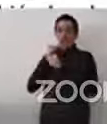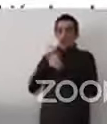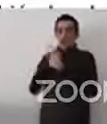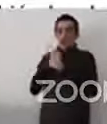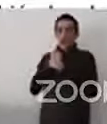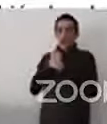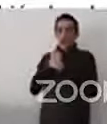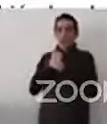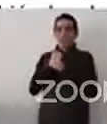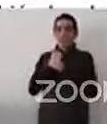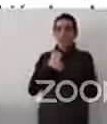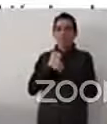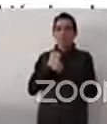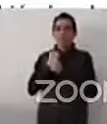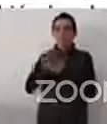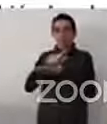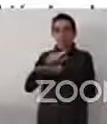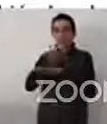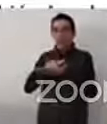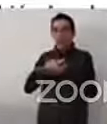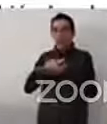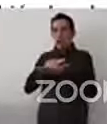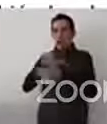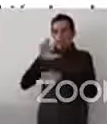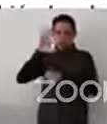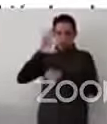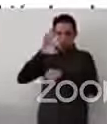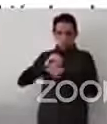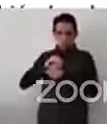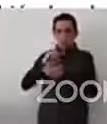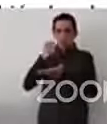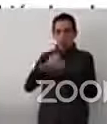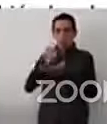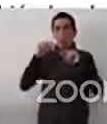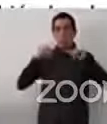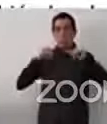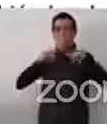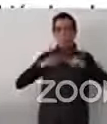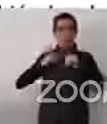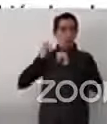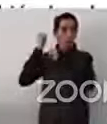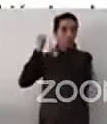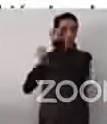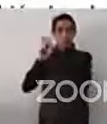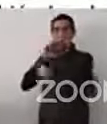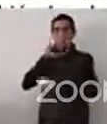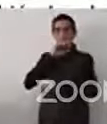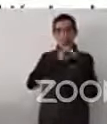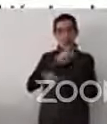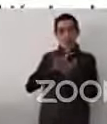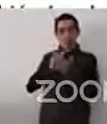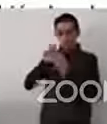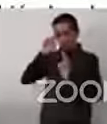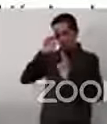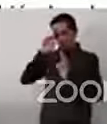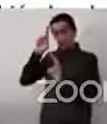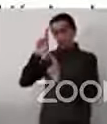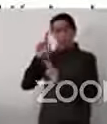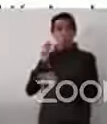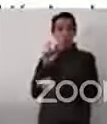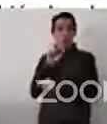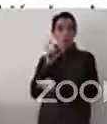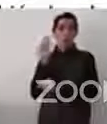derechos a personas afrodescendientes, quienes estaban, digamos, protegidos por el derecho antidiscriminatorio,